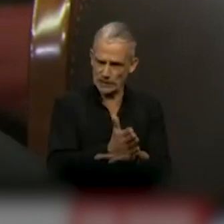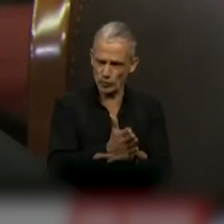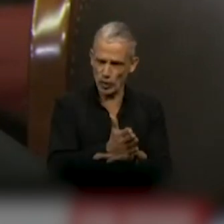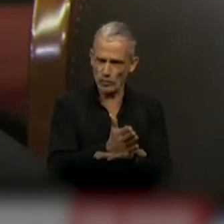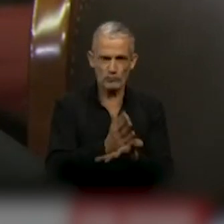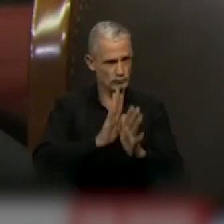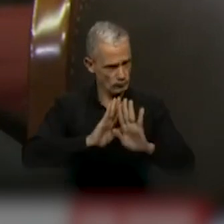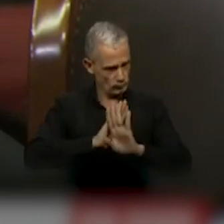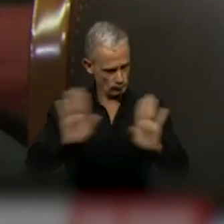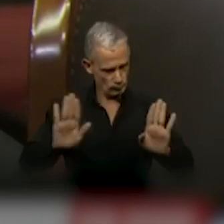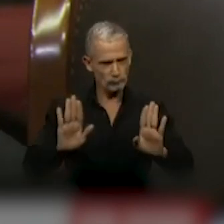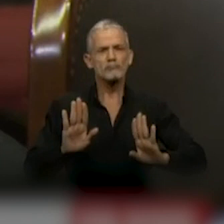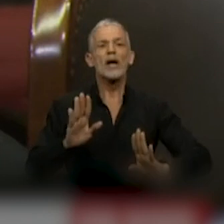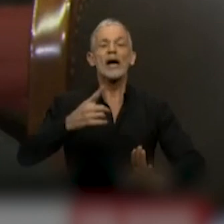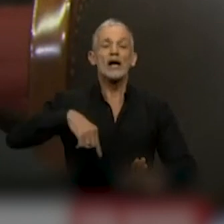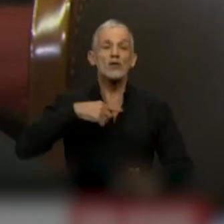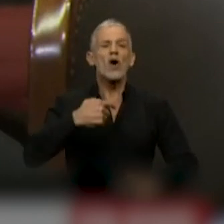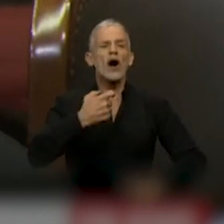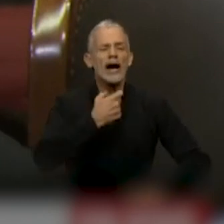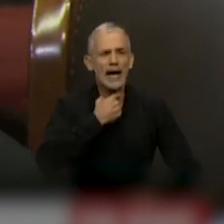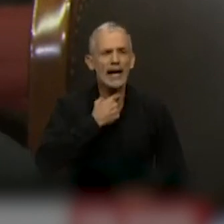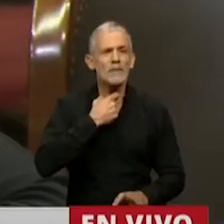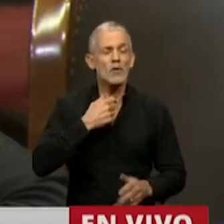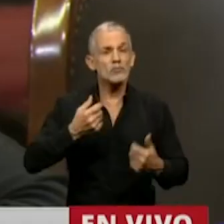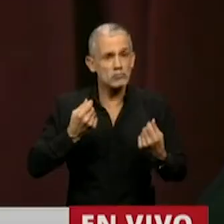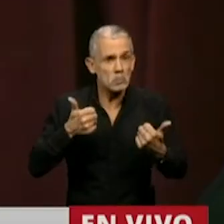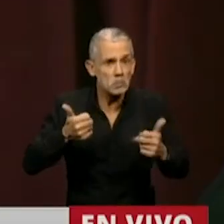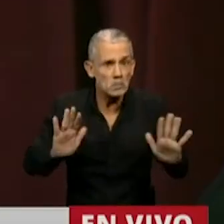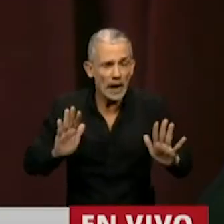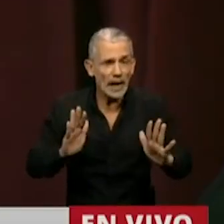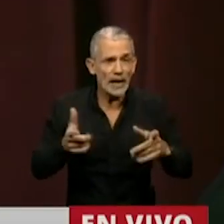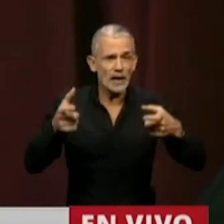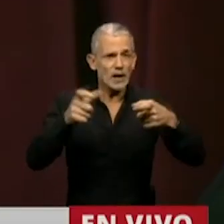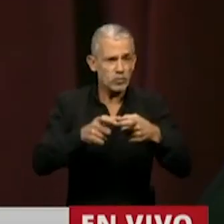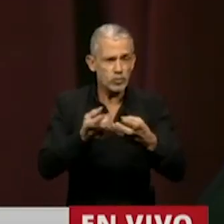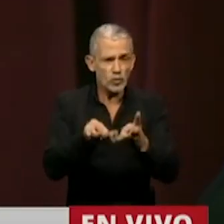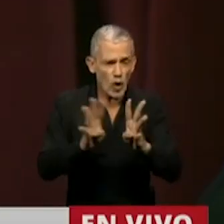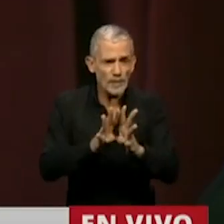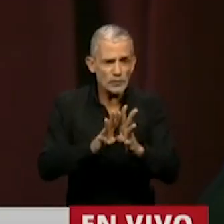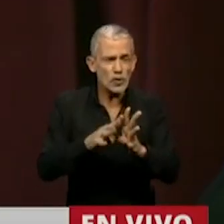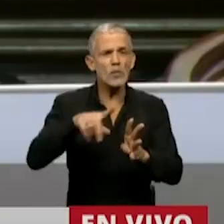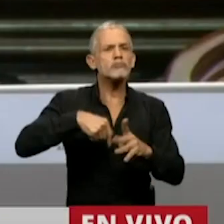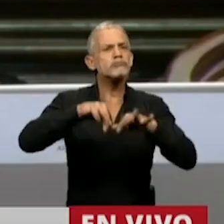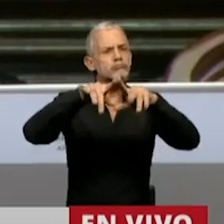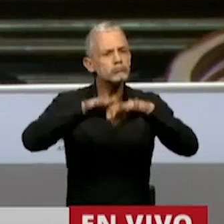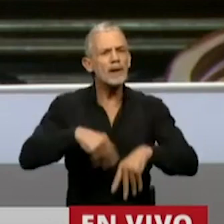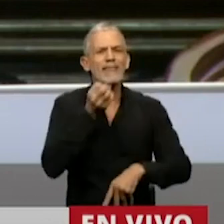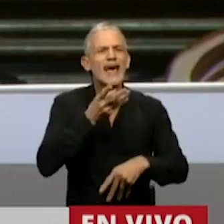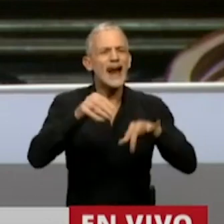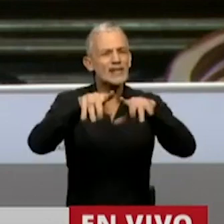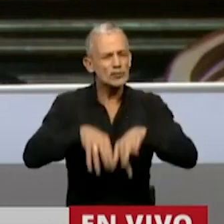que esta Cámara establezca. Igual nos parece bien que la Cámara haga una declaración